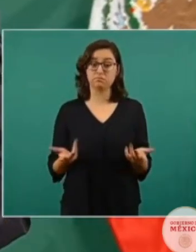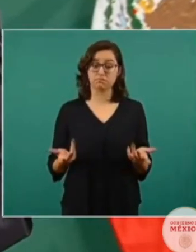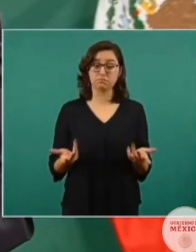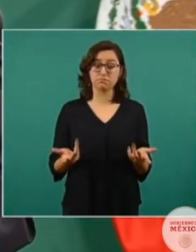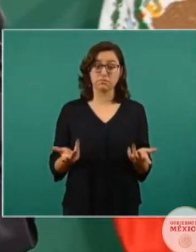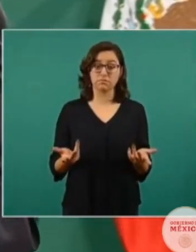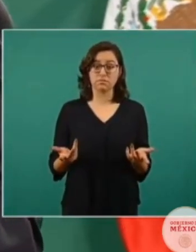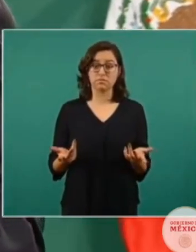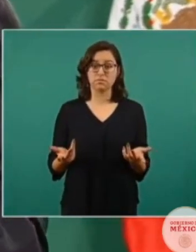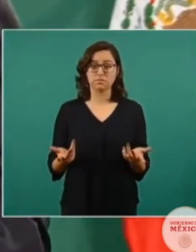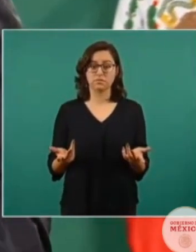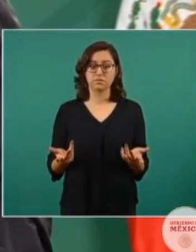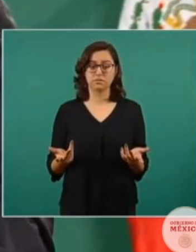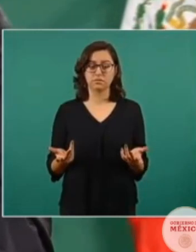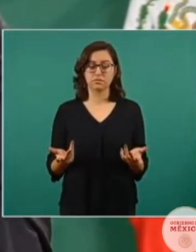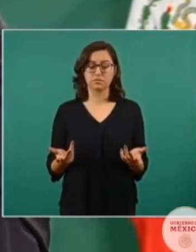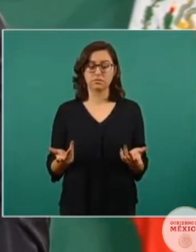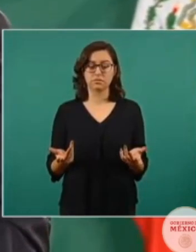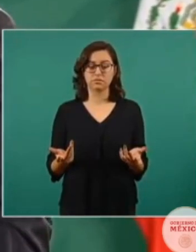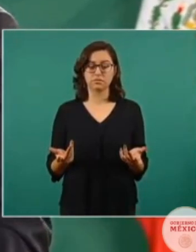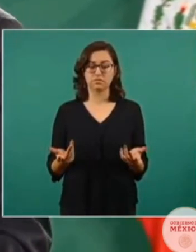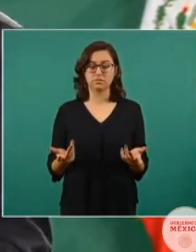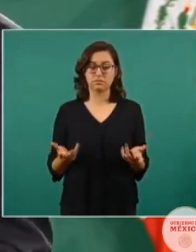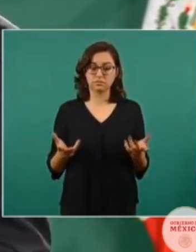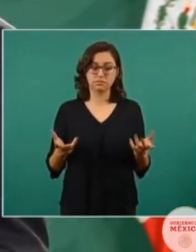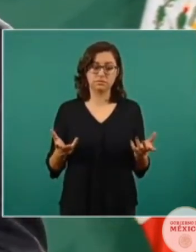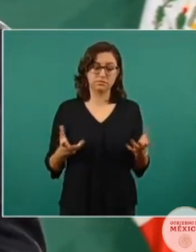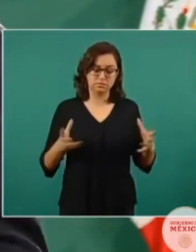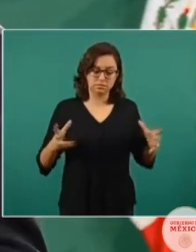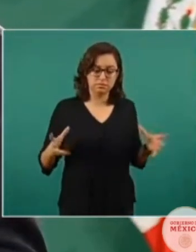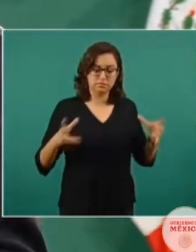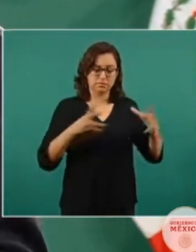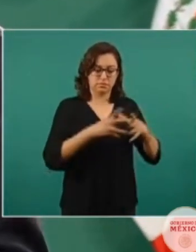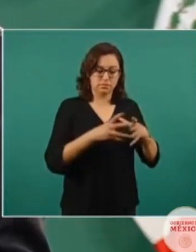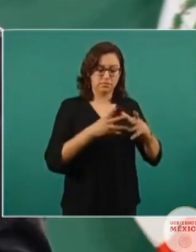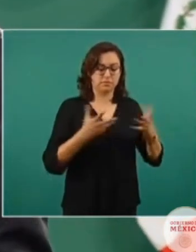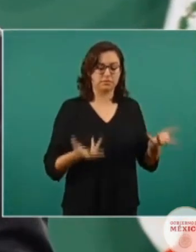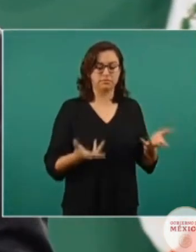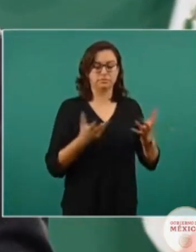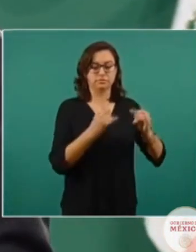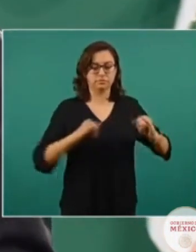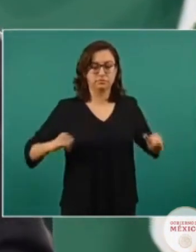Entonces, crearon, por ejemplo, este Instituto de la Competencia